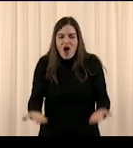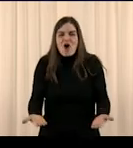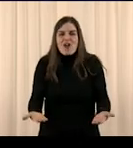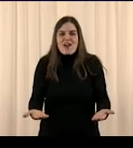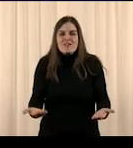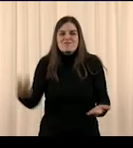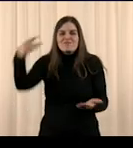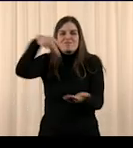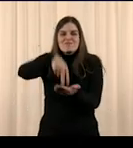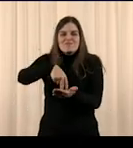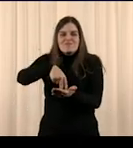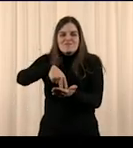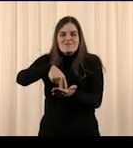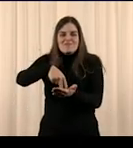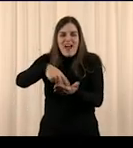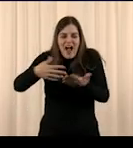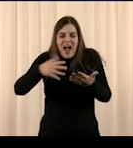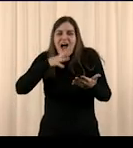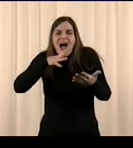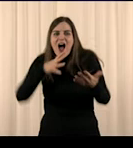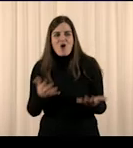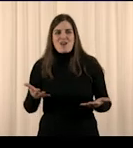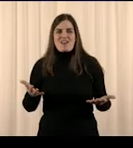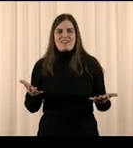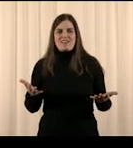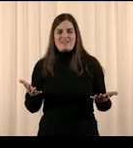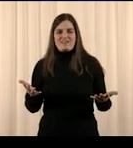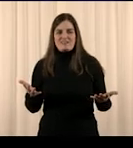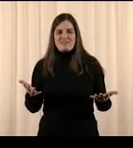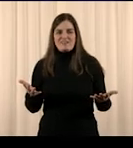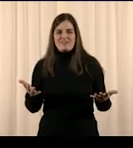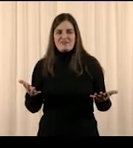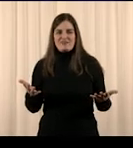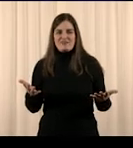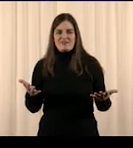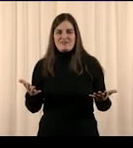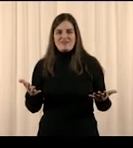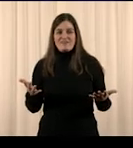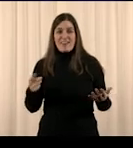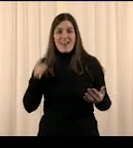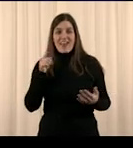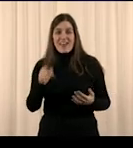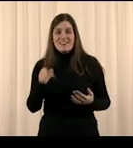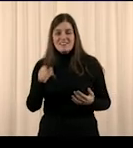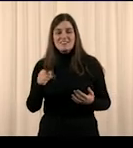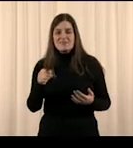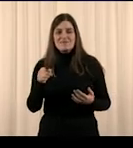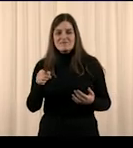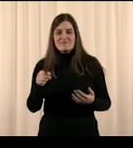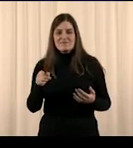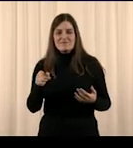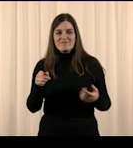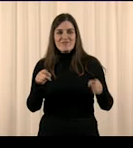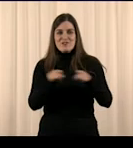Y esta es la puerta a